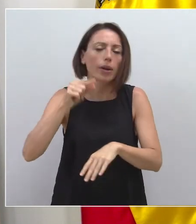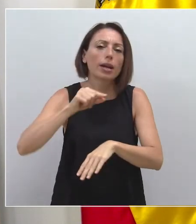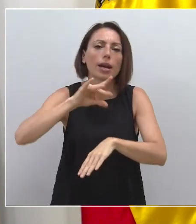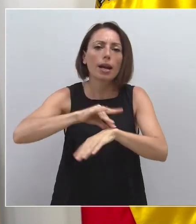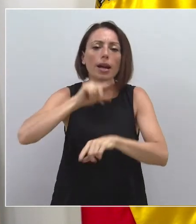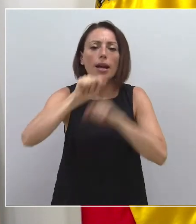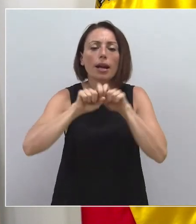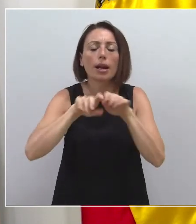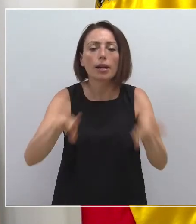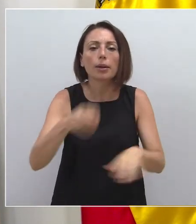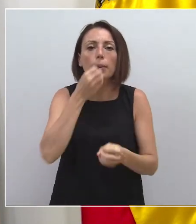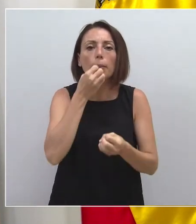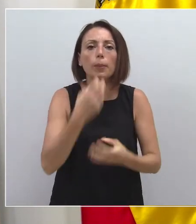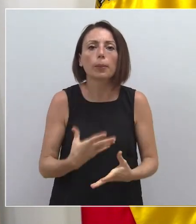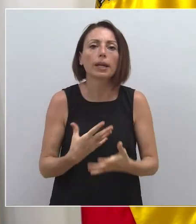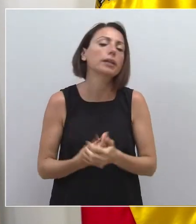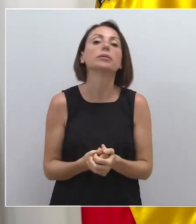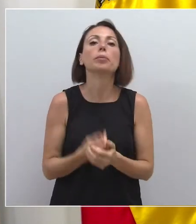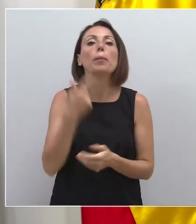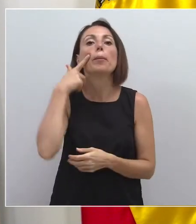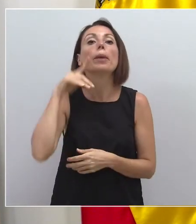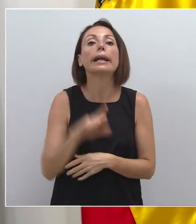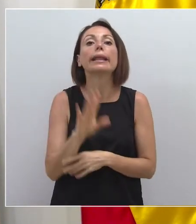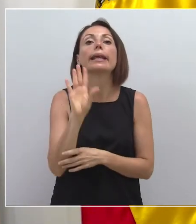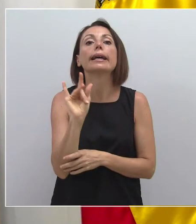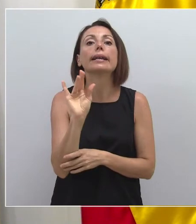y, bueno, pues parece que sí.